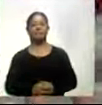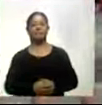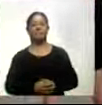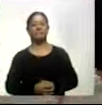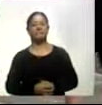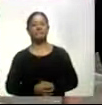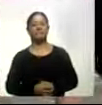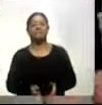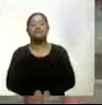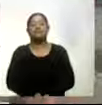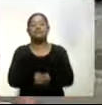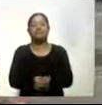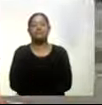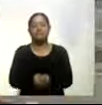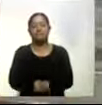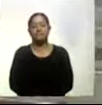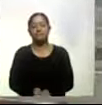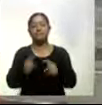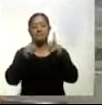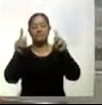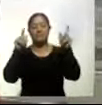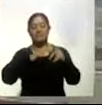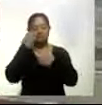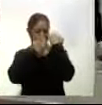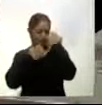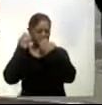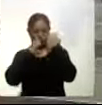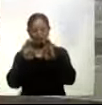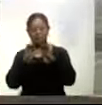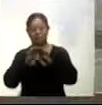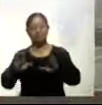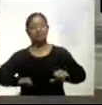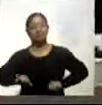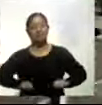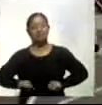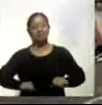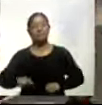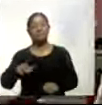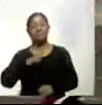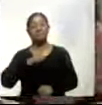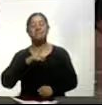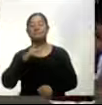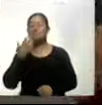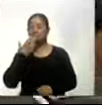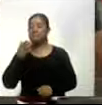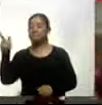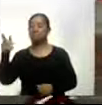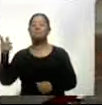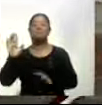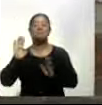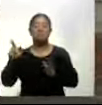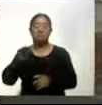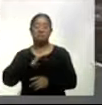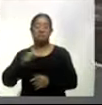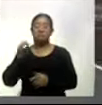El voleibol tlaxcalteca analiza realizar algunas acciones cuando se tenga luz verde para regresar a la actividad sobre las